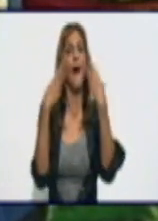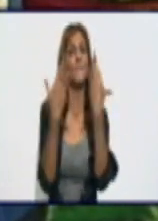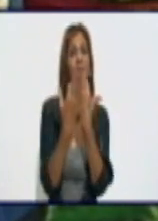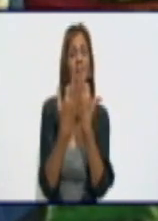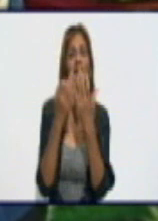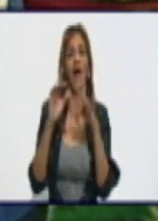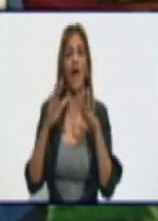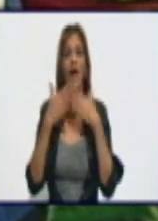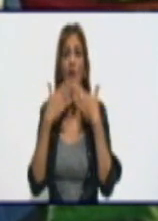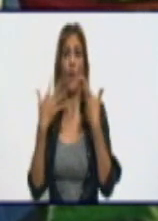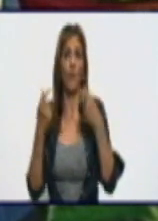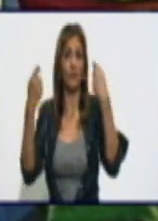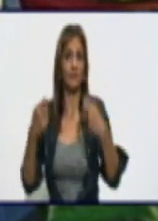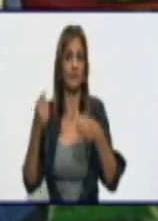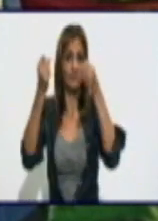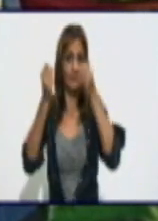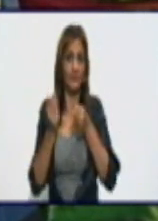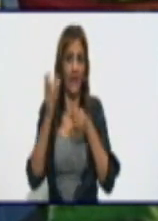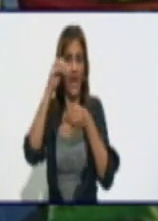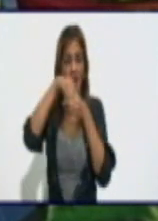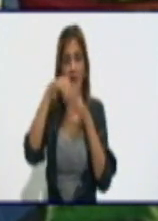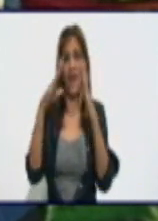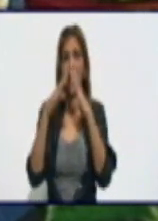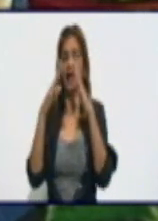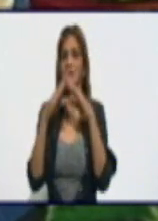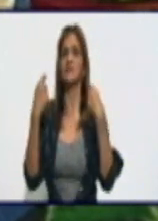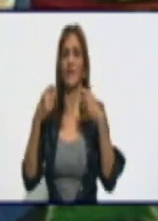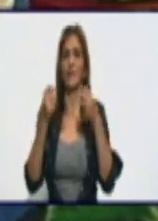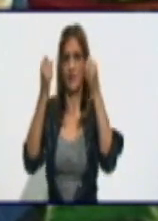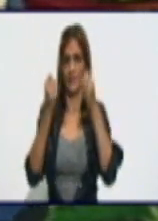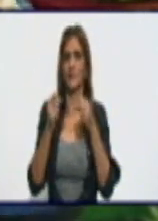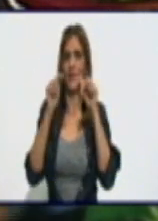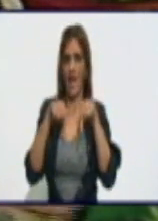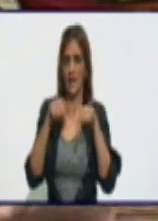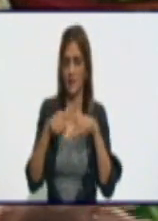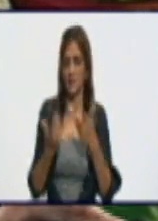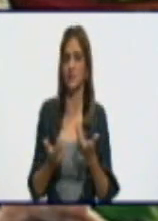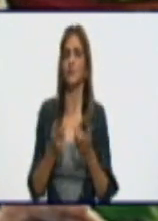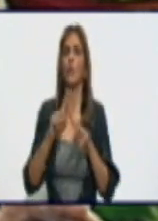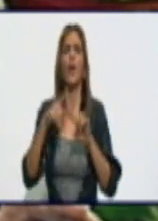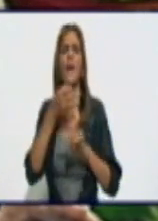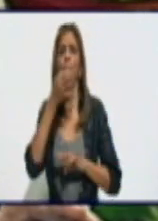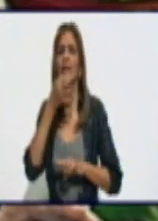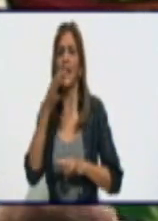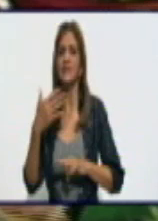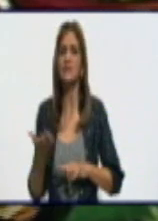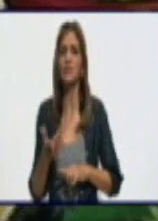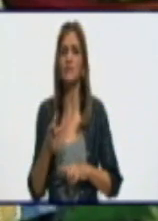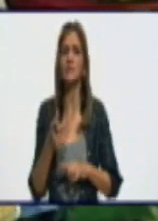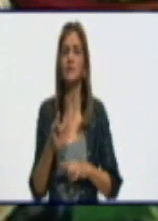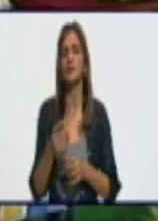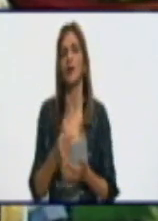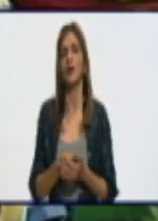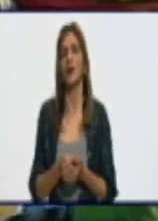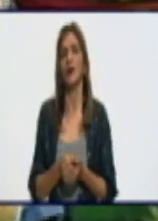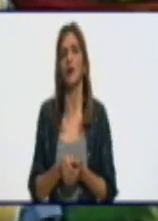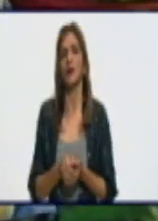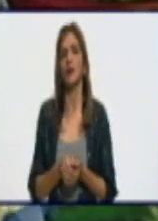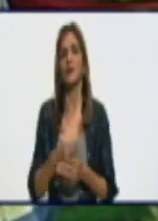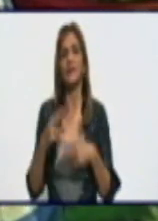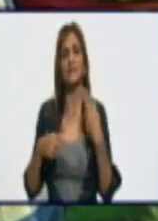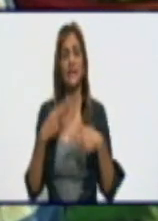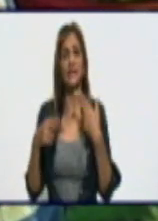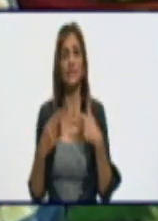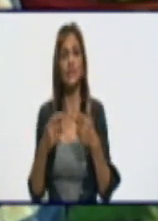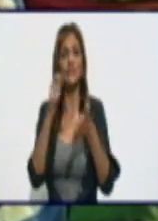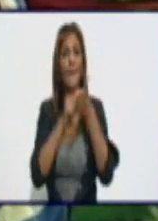aislamiento, por todo lo que esto entraña, la cocción de los alimentos. Por la explicación que nos da René, se han planificado algunas